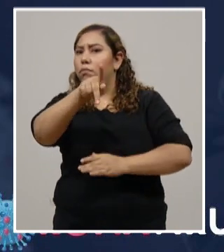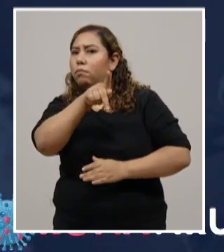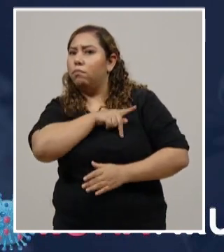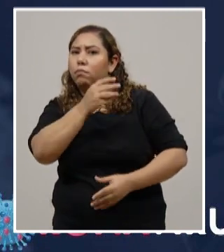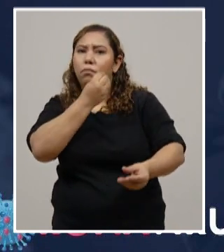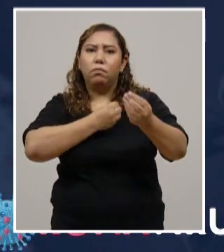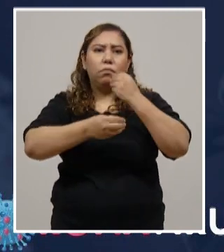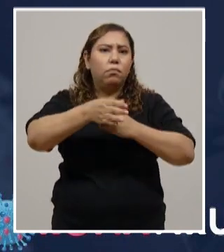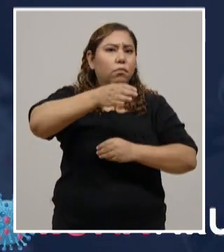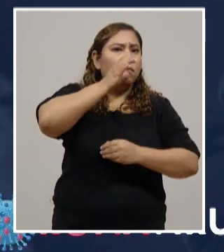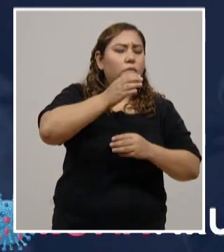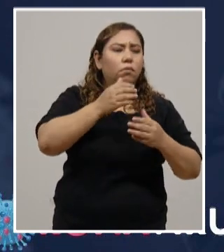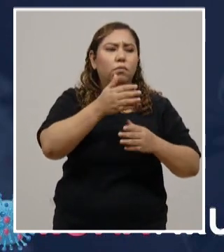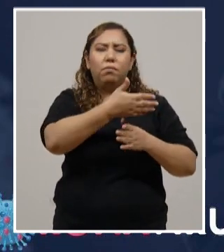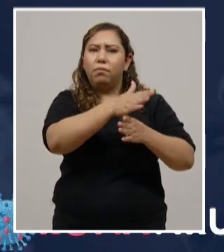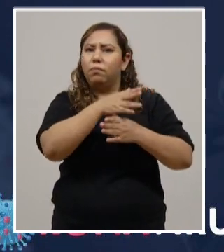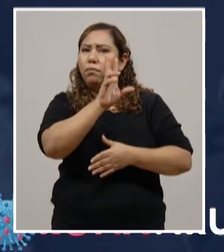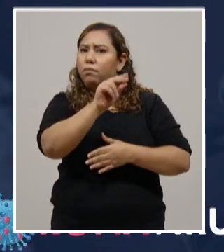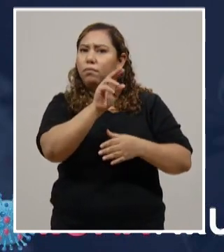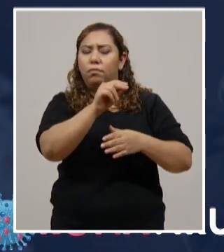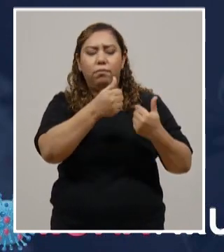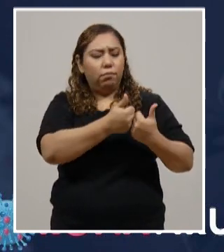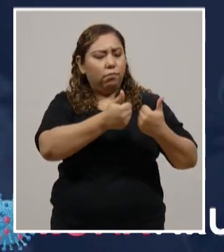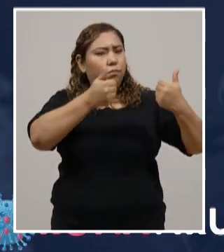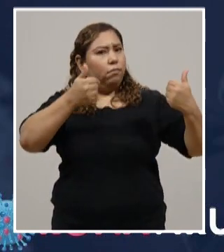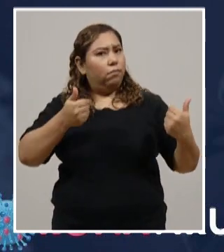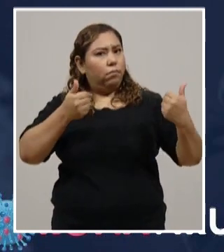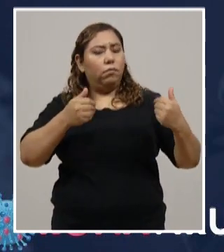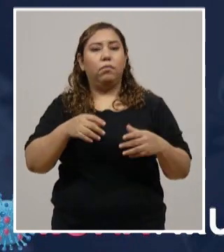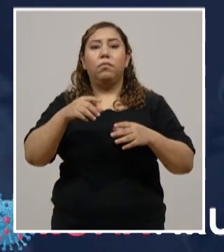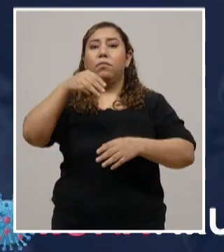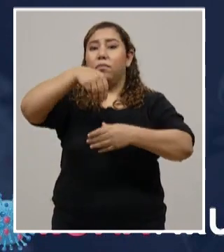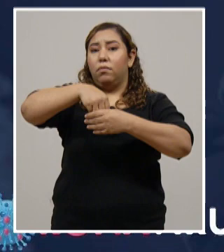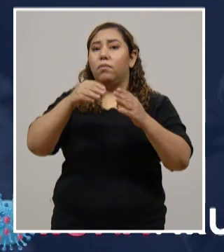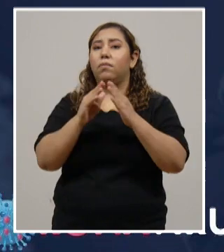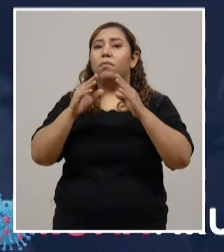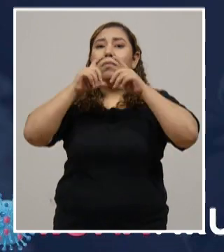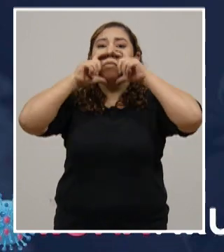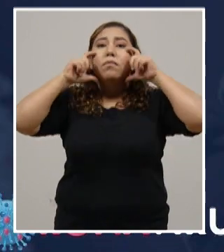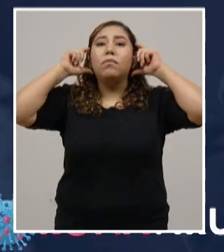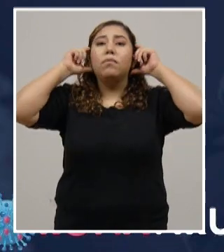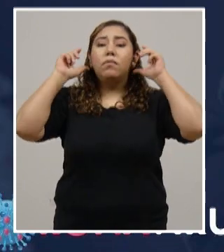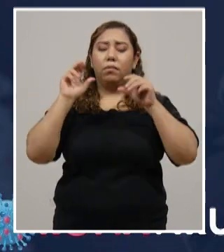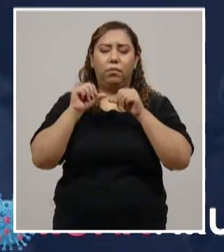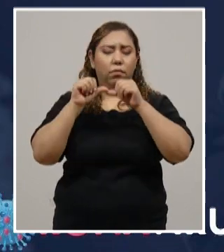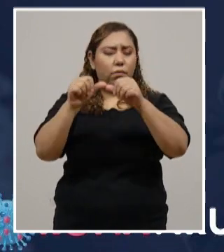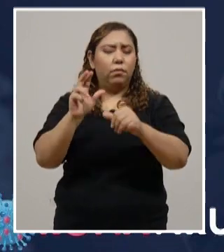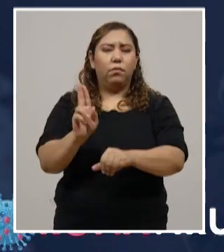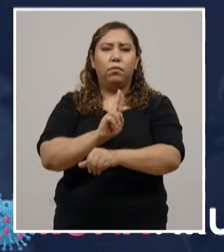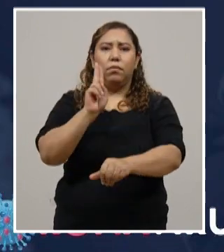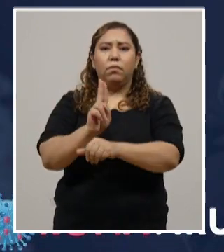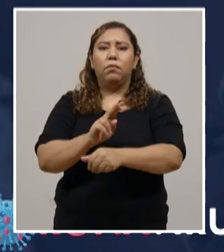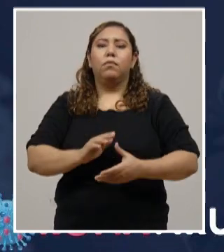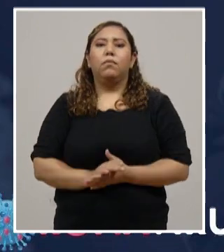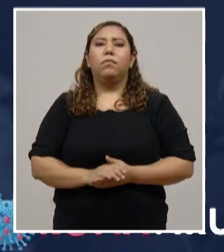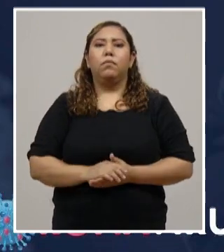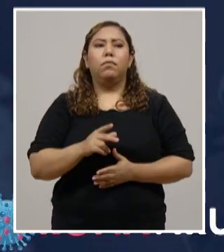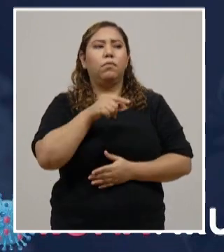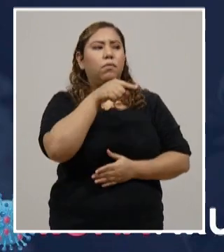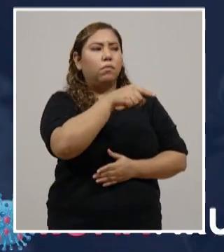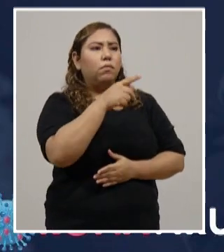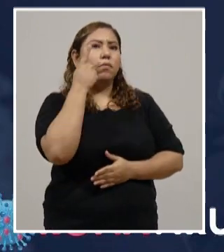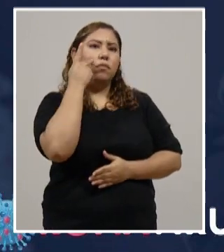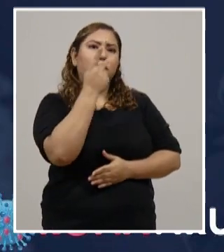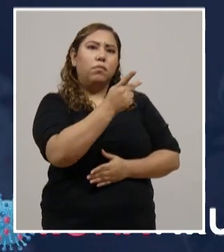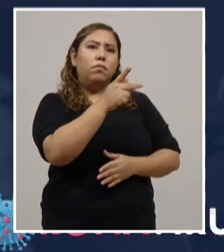dentro de su vivienda, debe de usar la mascarilla para disminuir la transmisibilidad de virus. Y por supuesto, monitoree el avance de los síntomas.